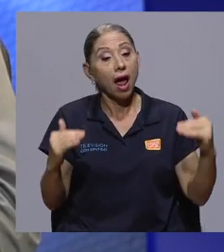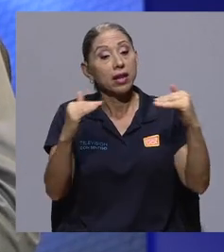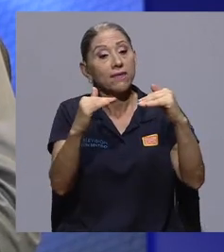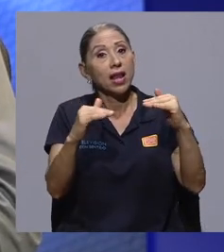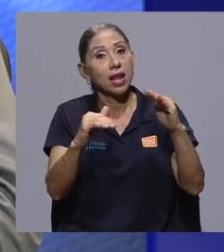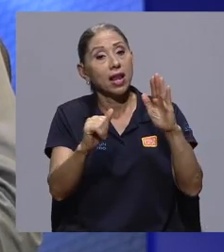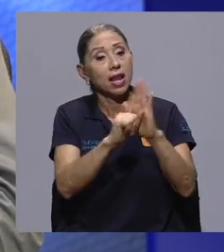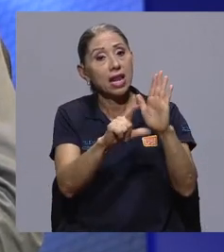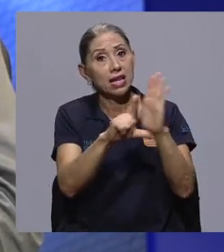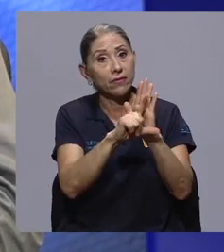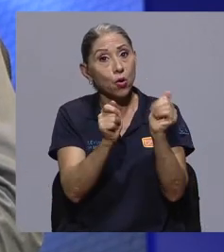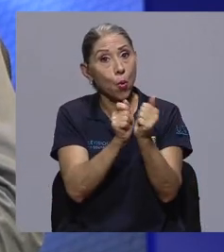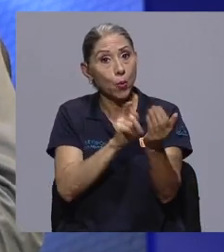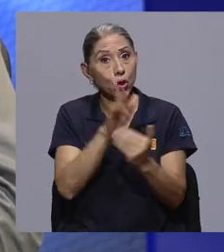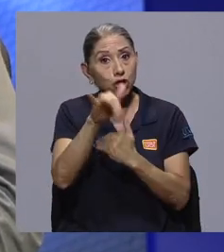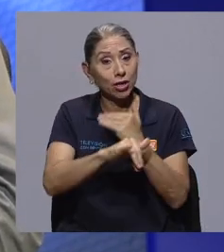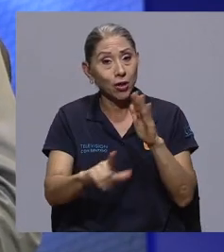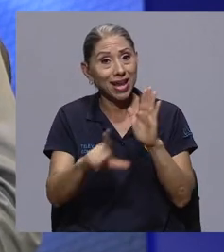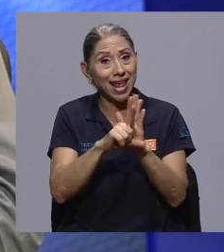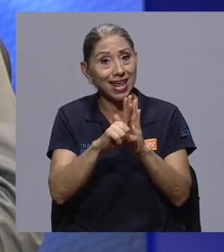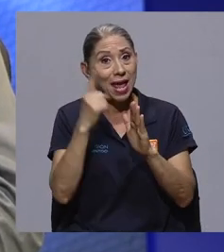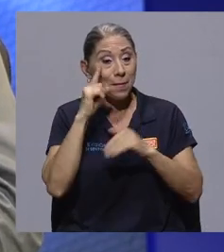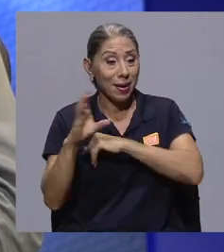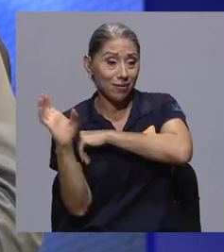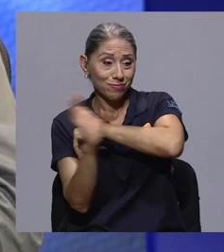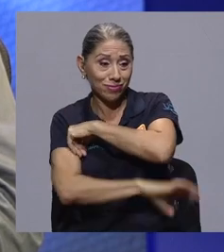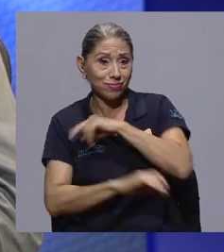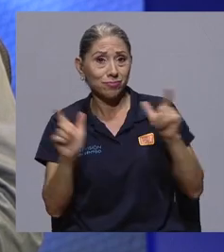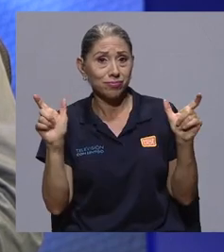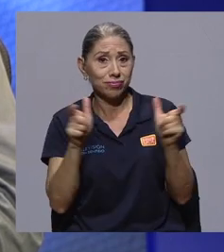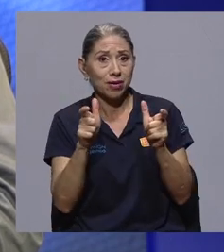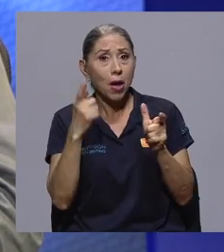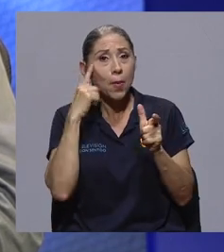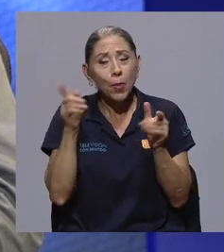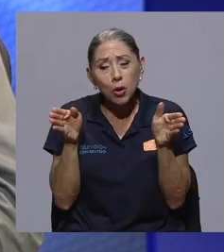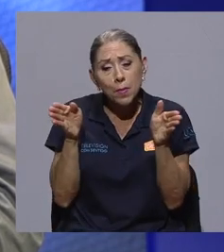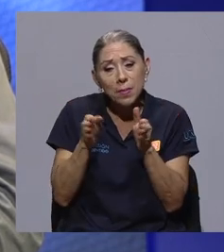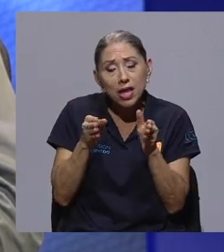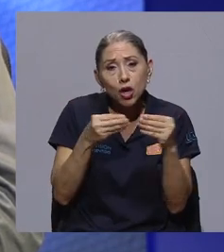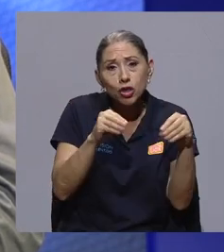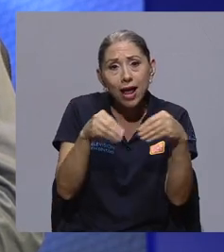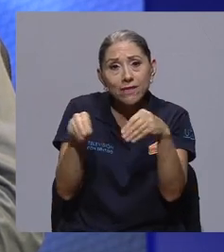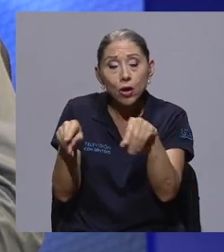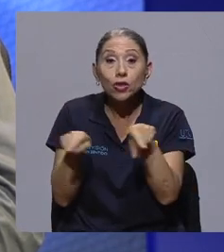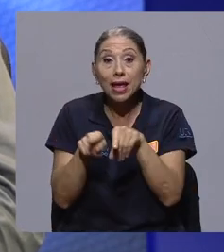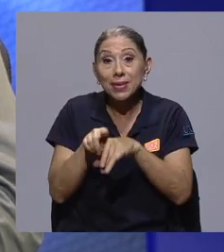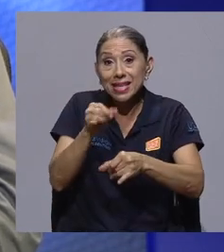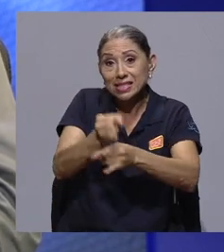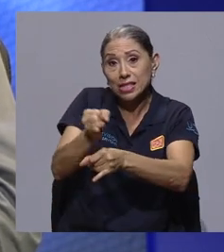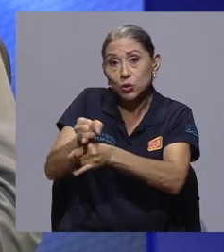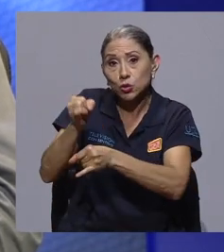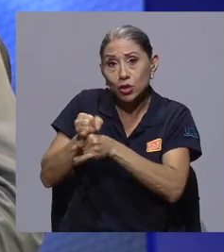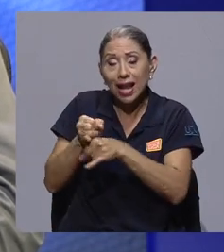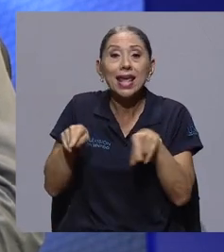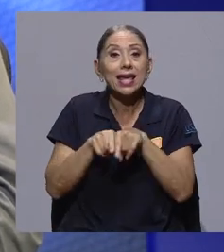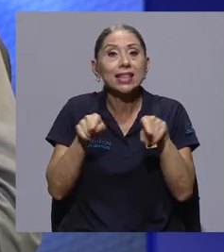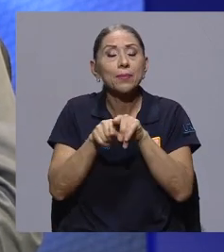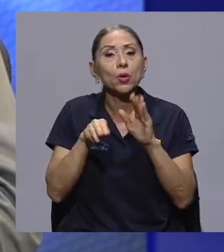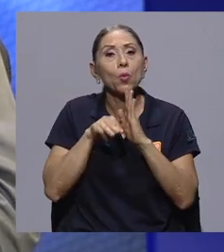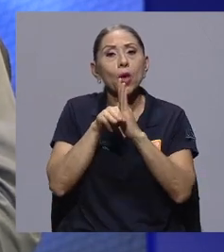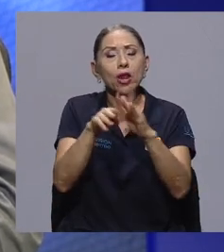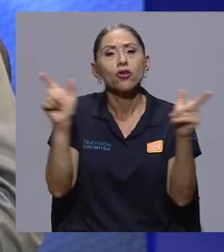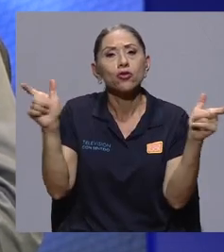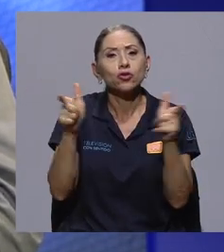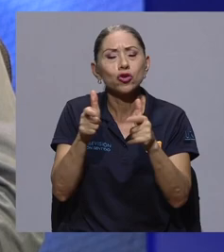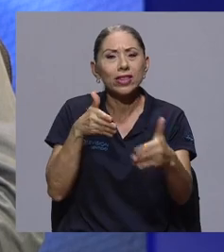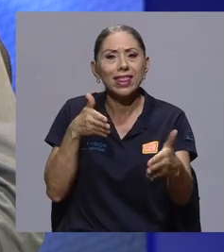nivel legislativo, que hemos trabajado con un proyecto de ley para reducir penas por delitos de microtráfico, como a nivel institucional, como con un modelo de